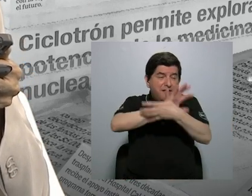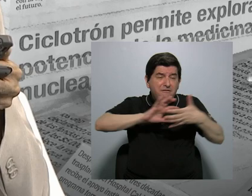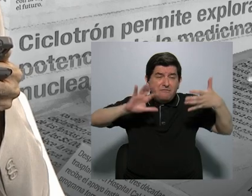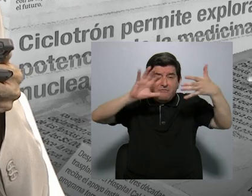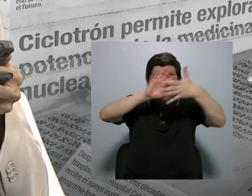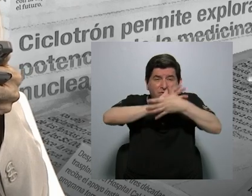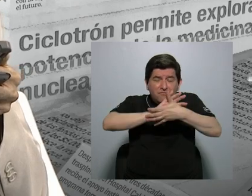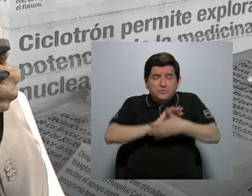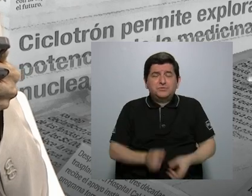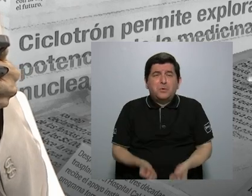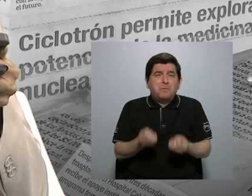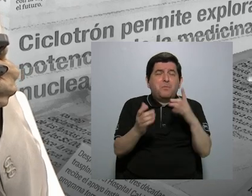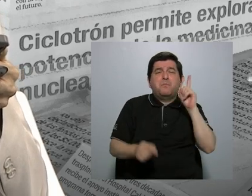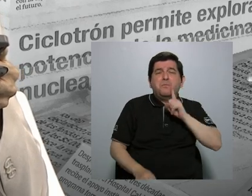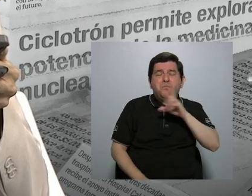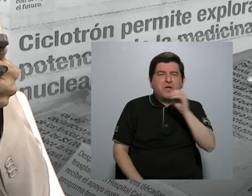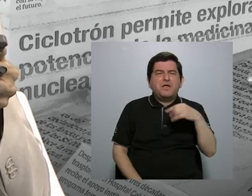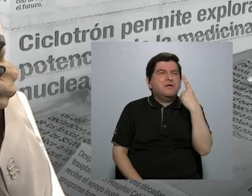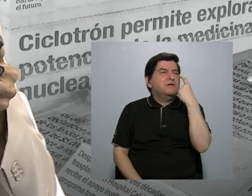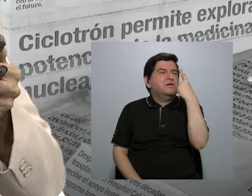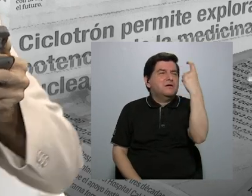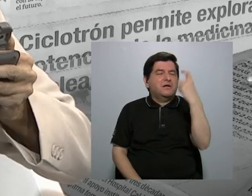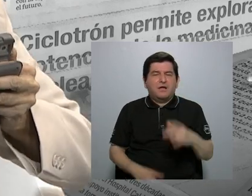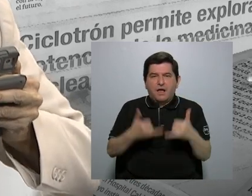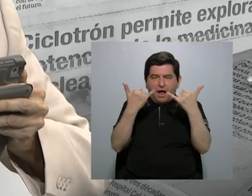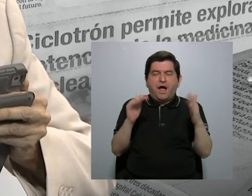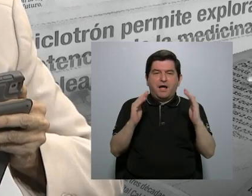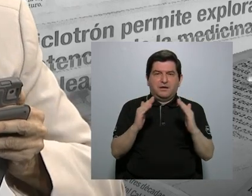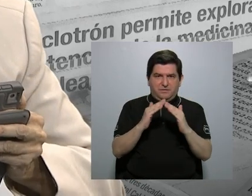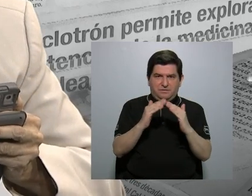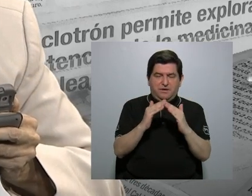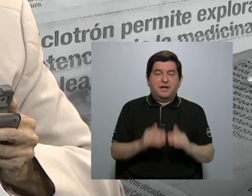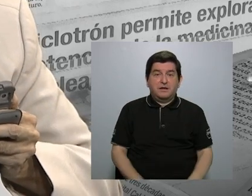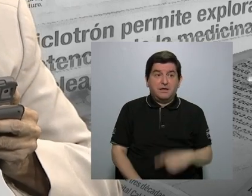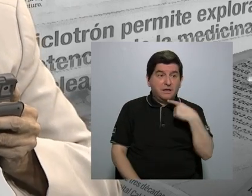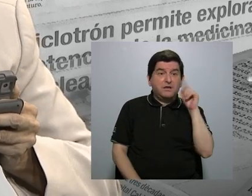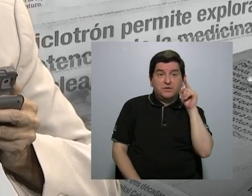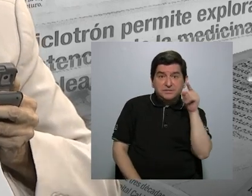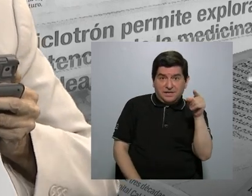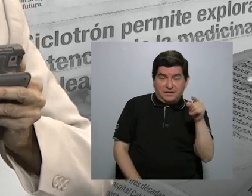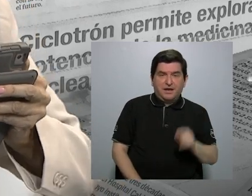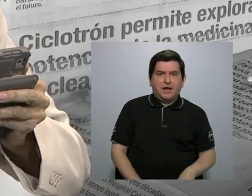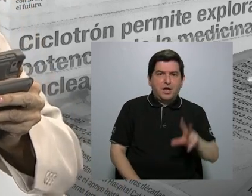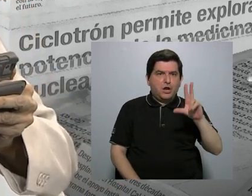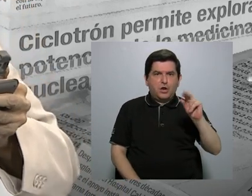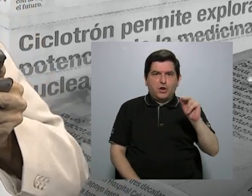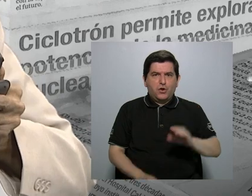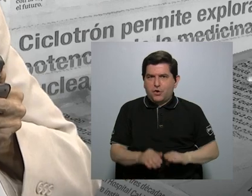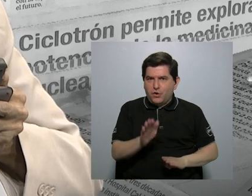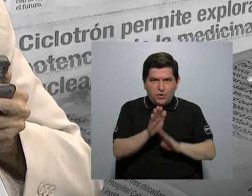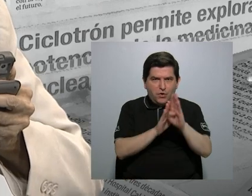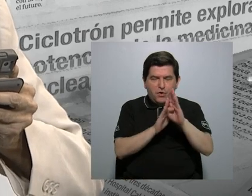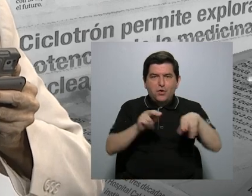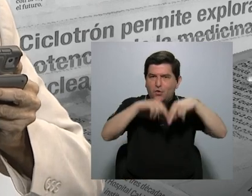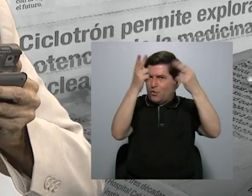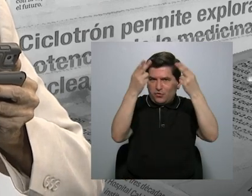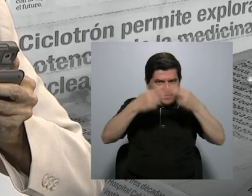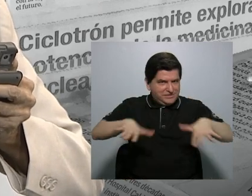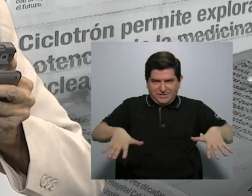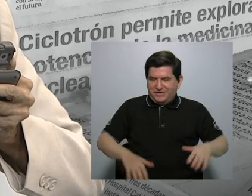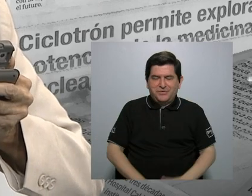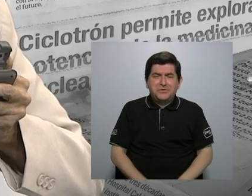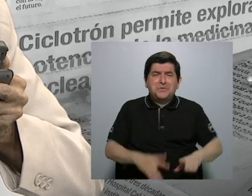mentiras y fantasías en que vivimos. Y lo decía cuando todavía no estaba desarrollada el Internet, apenas